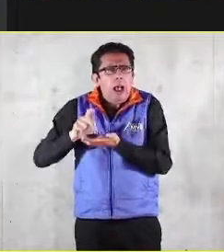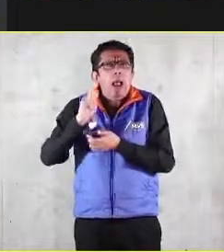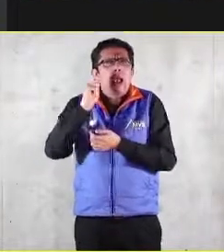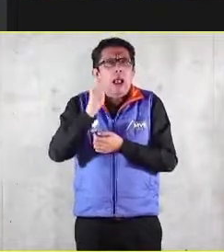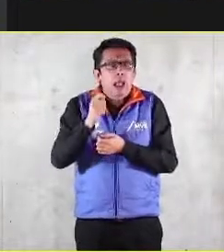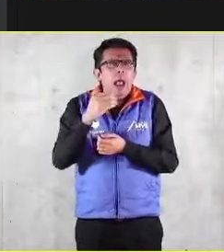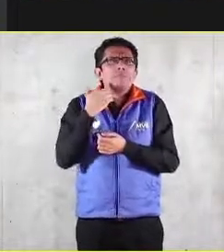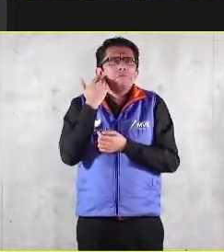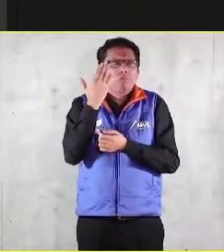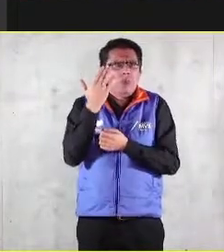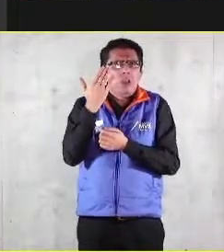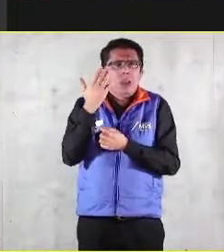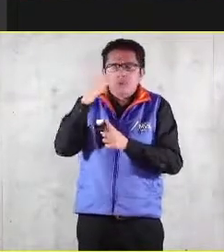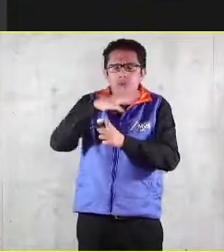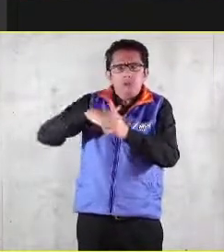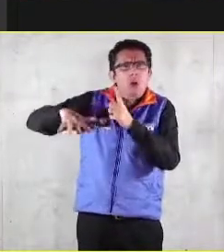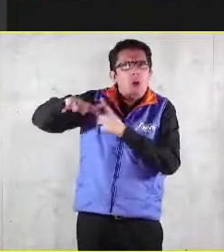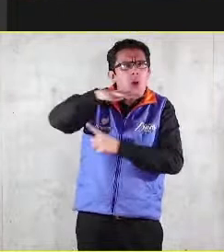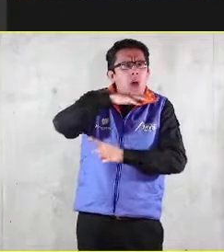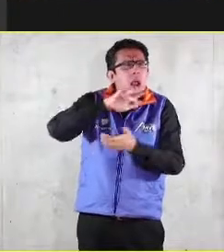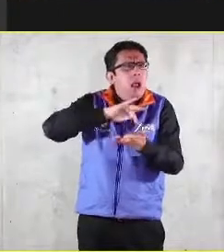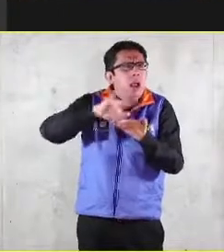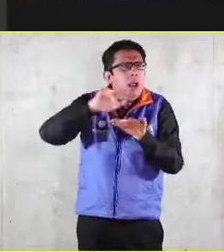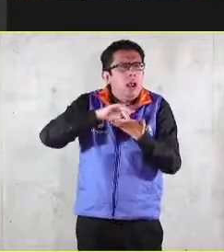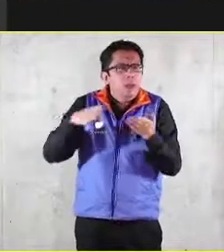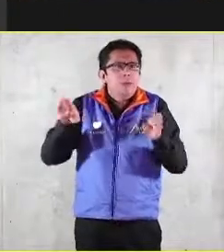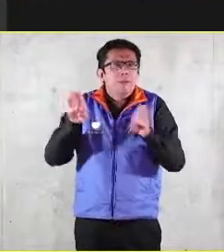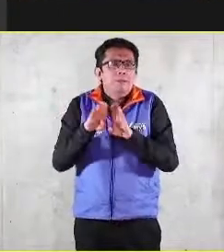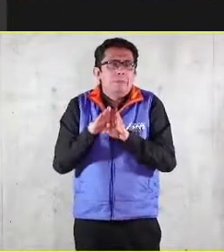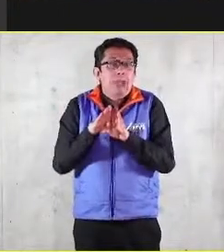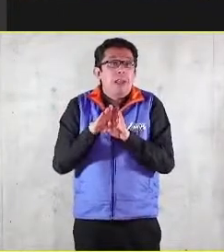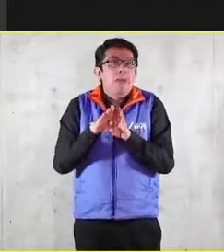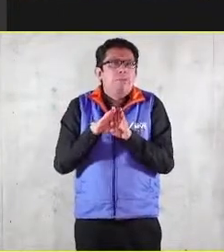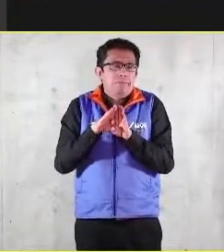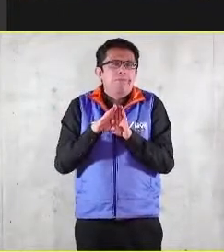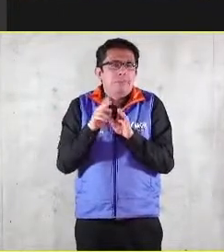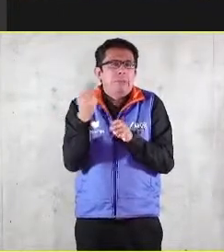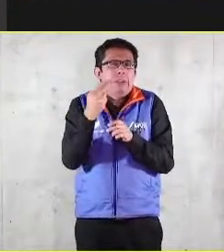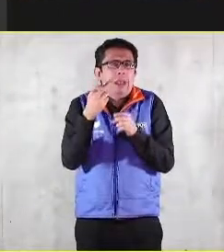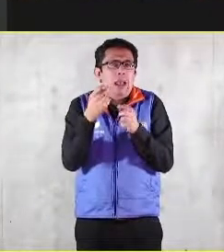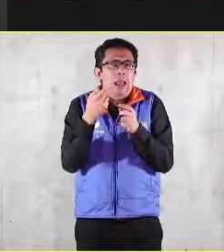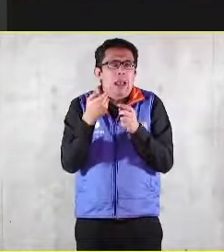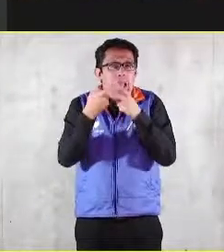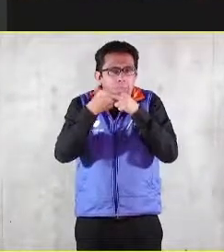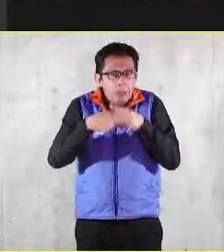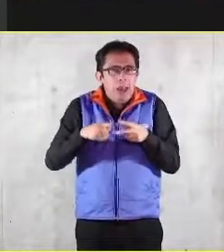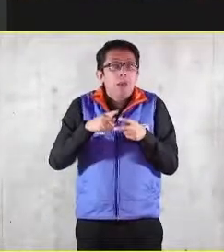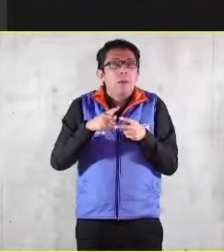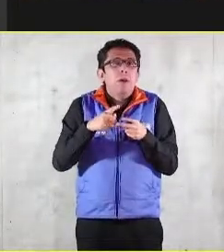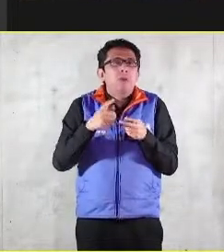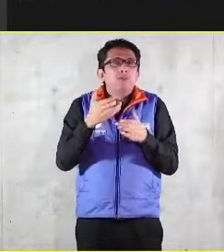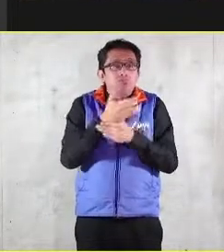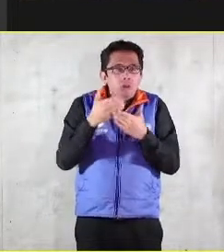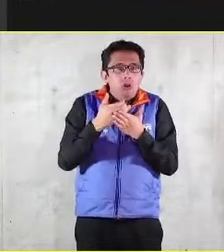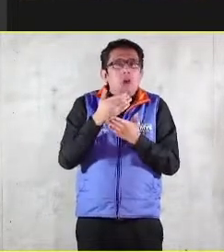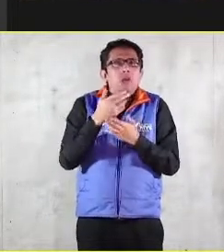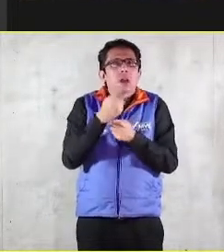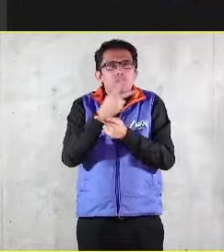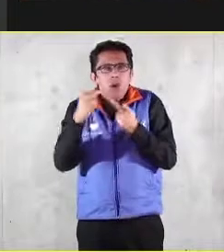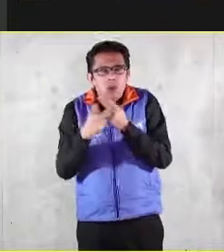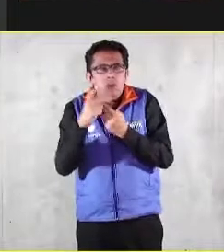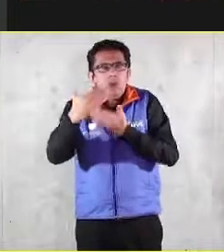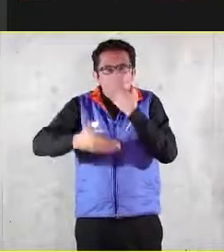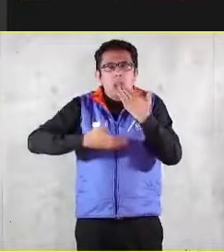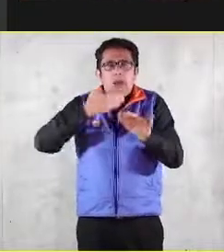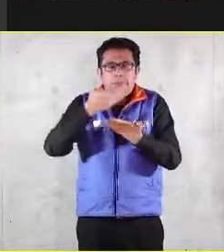realizar en común. Empezando, por supuesto, por los bienes y servicios que ofertamos. Entonces, ese bien